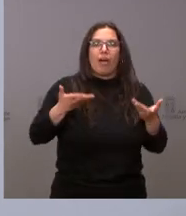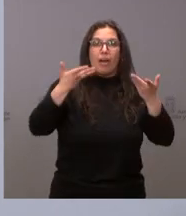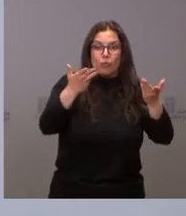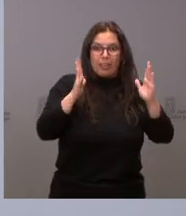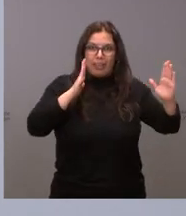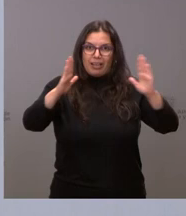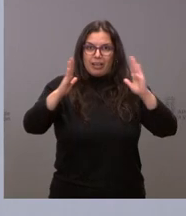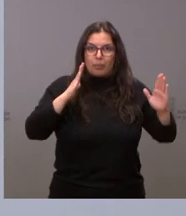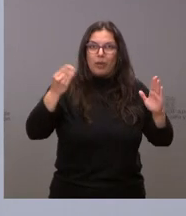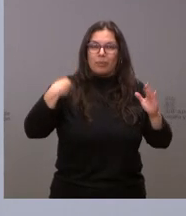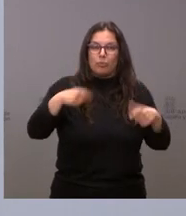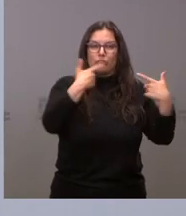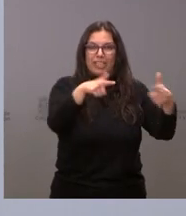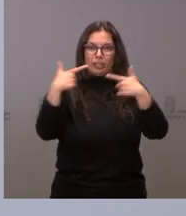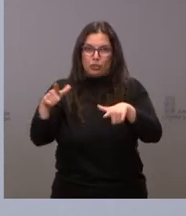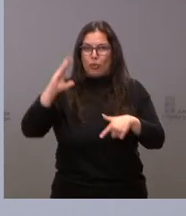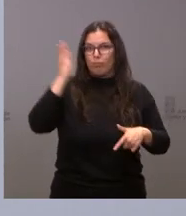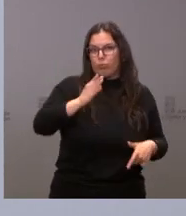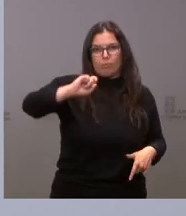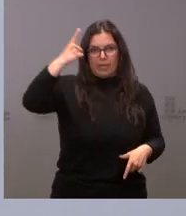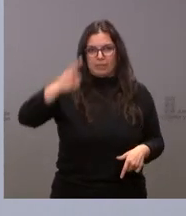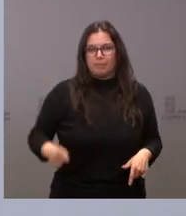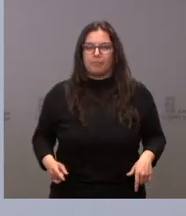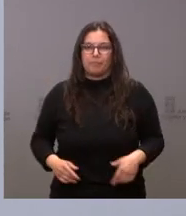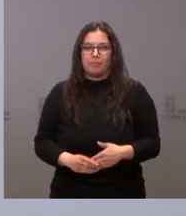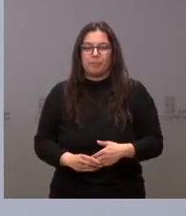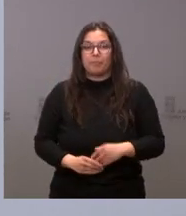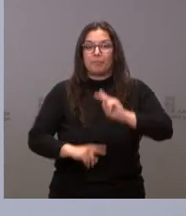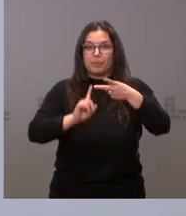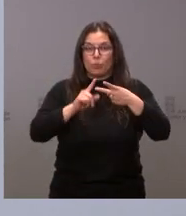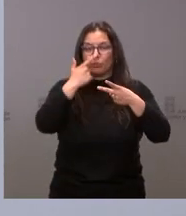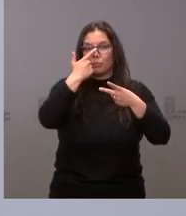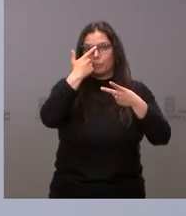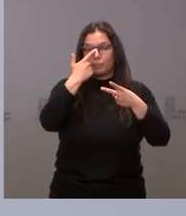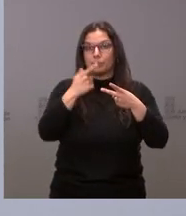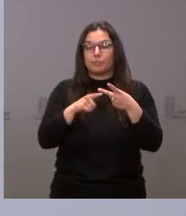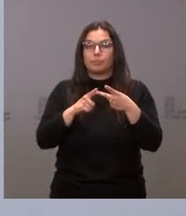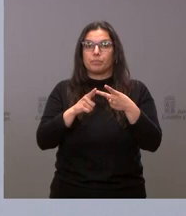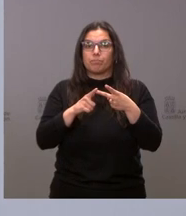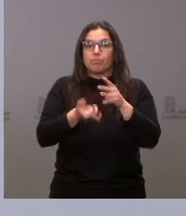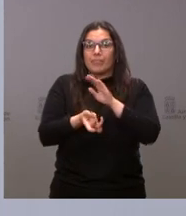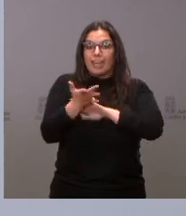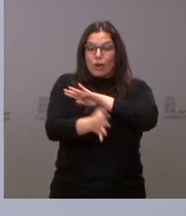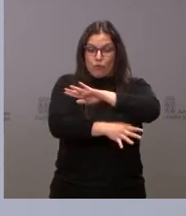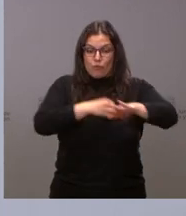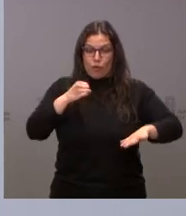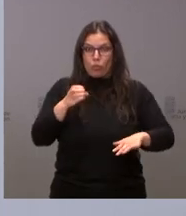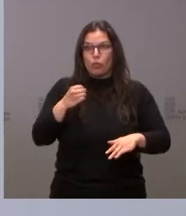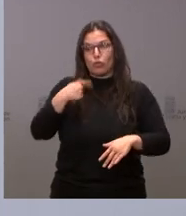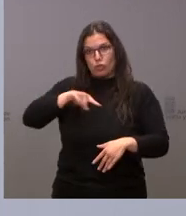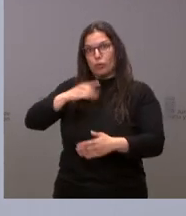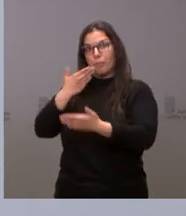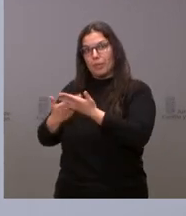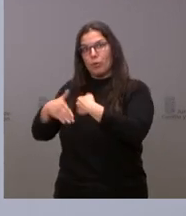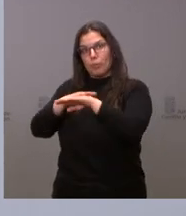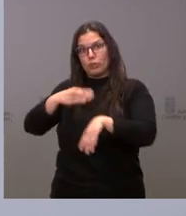estos momentos, a los sectores más afectados. En segundo lugar, crear un fondo. Solicitamos al Gobierno de